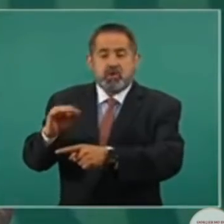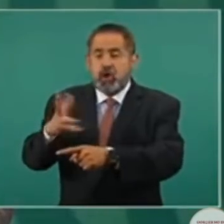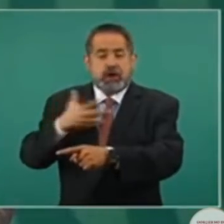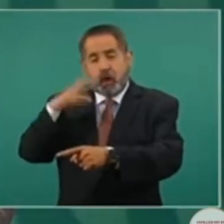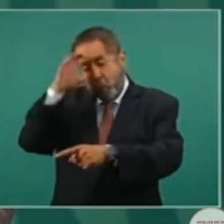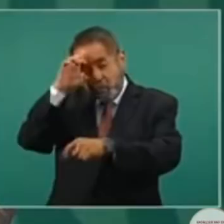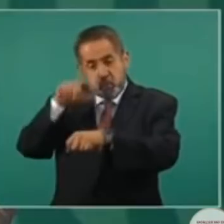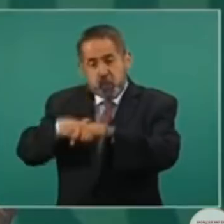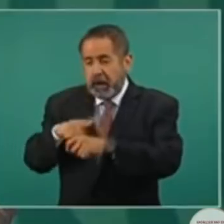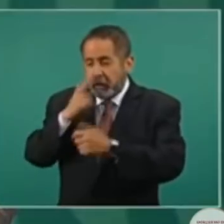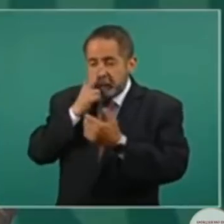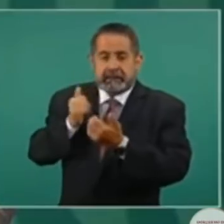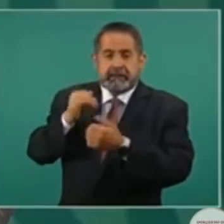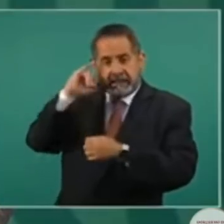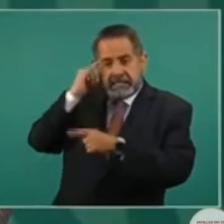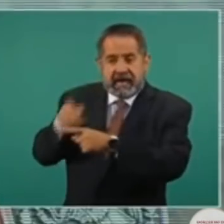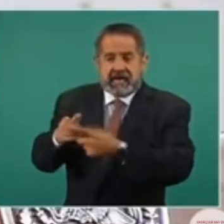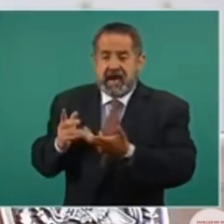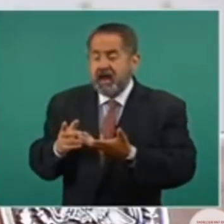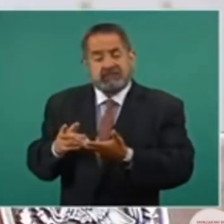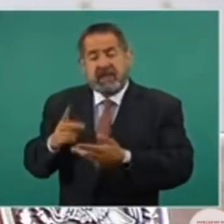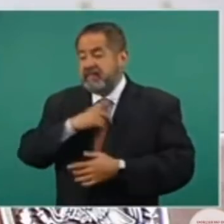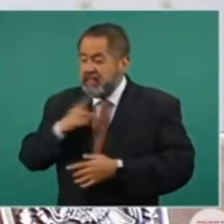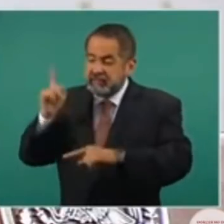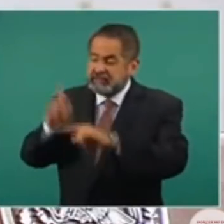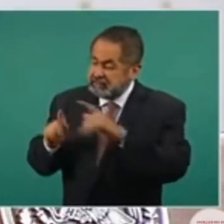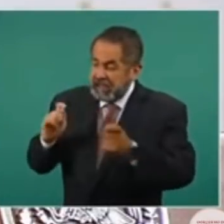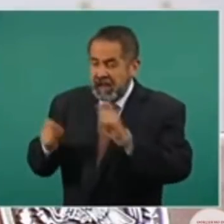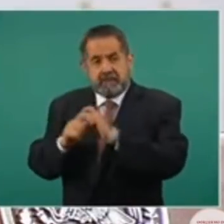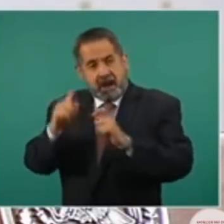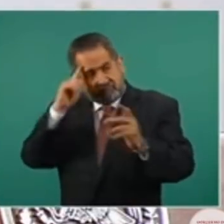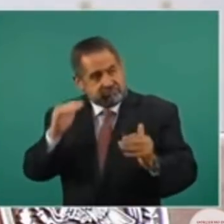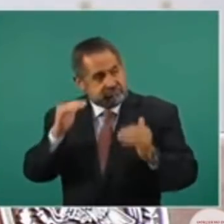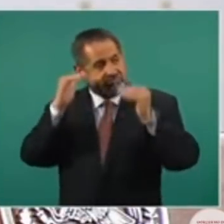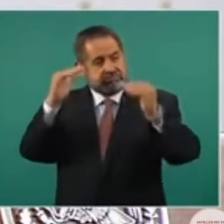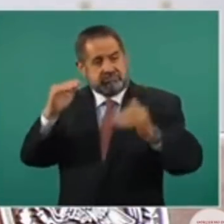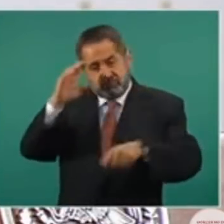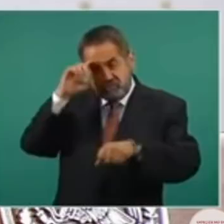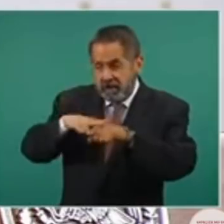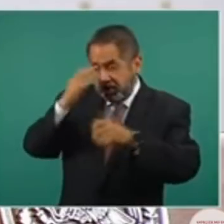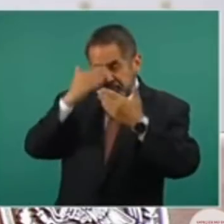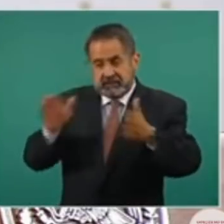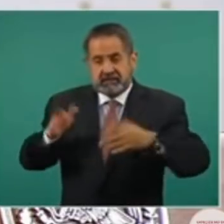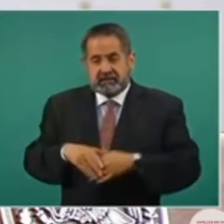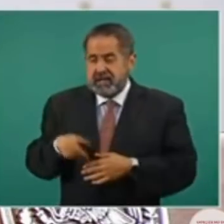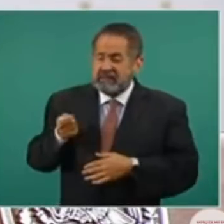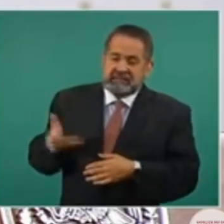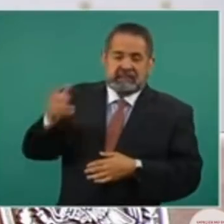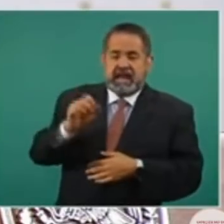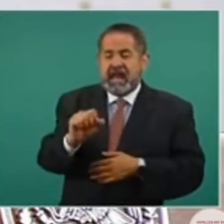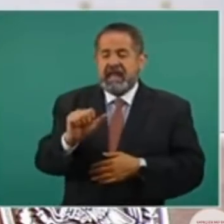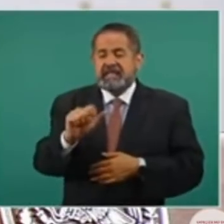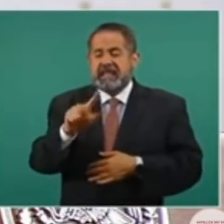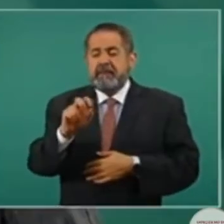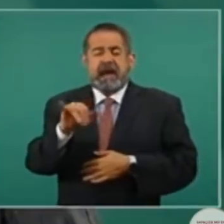que había que civilizarlos, salvajes. Porfirio Díaz